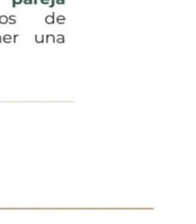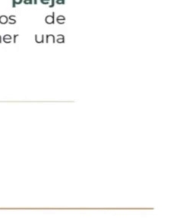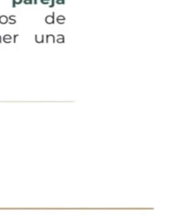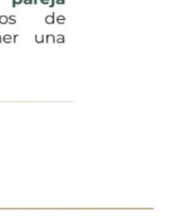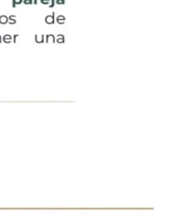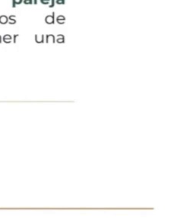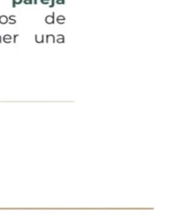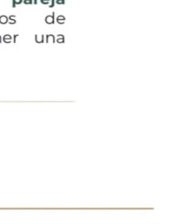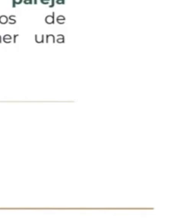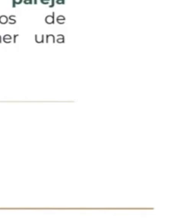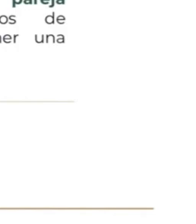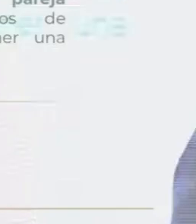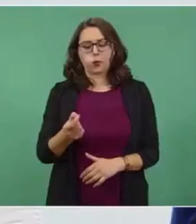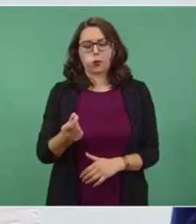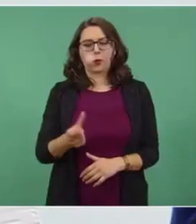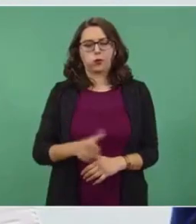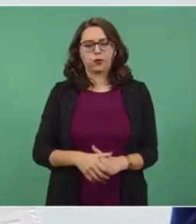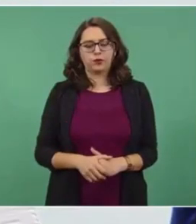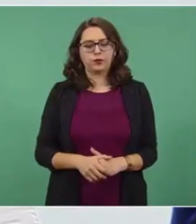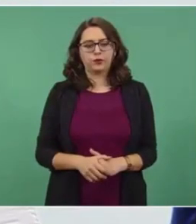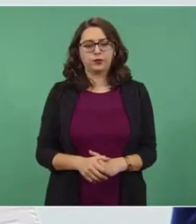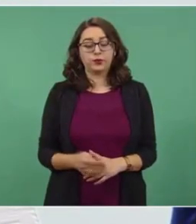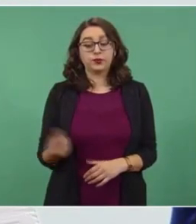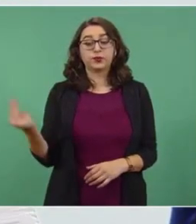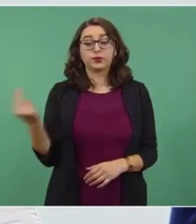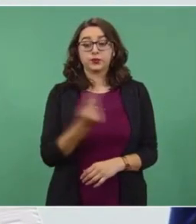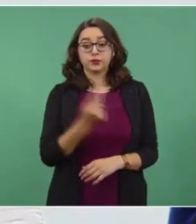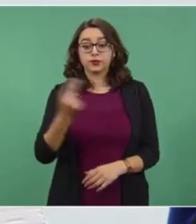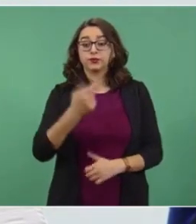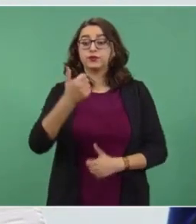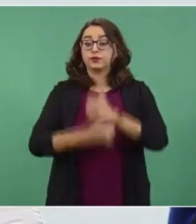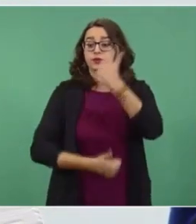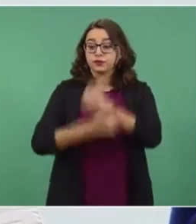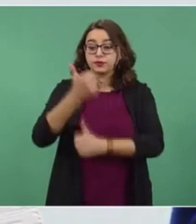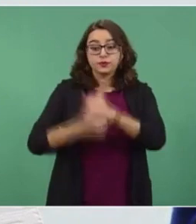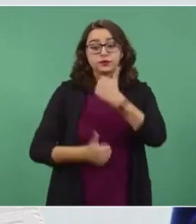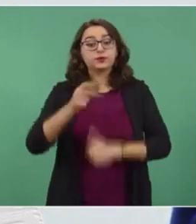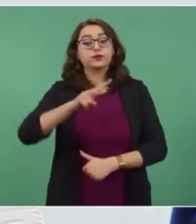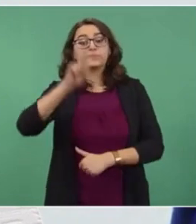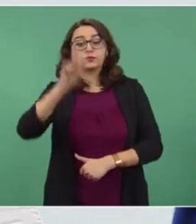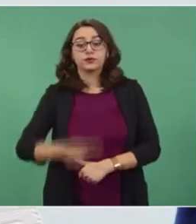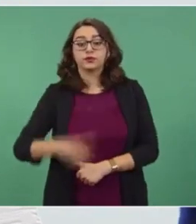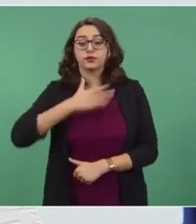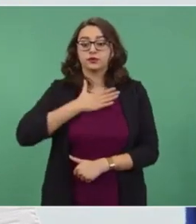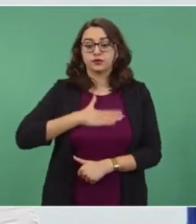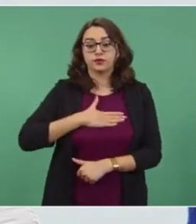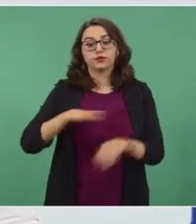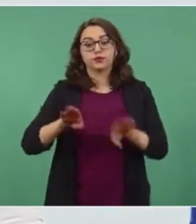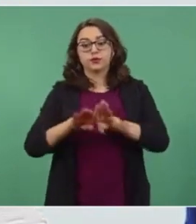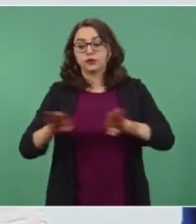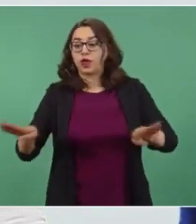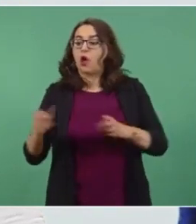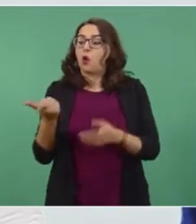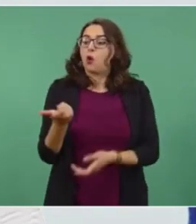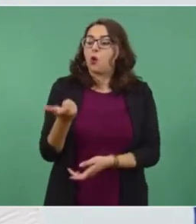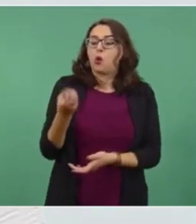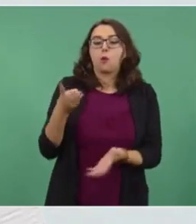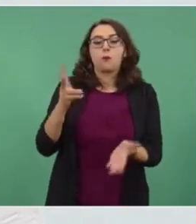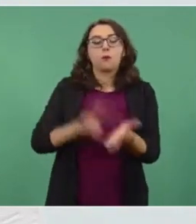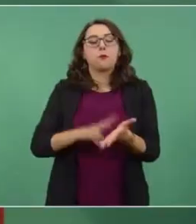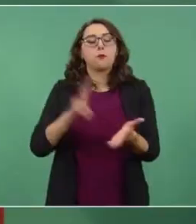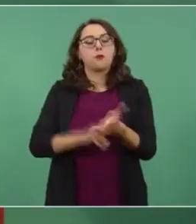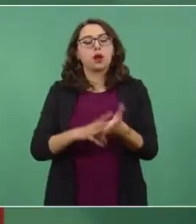haya una auténtica competencia justa y pareja, reconociendo los costos de producción para